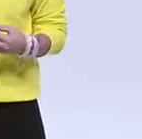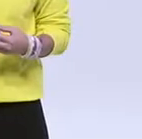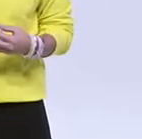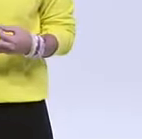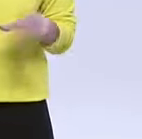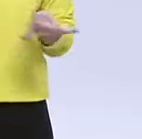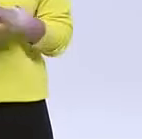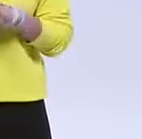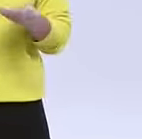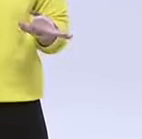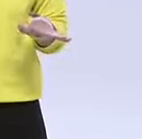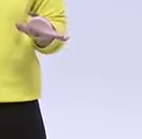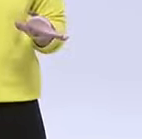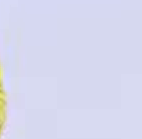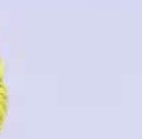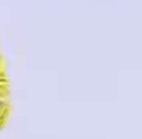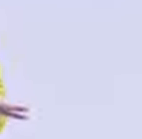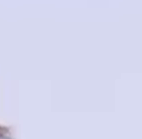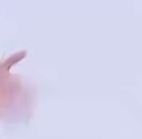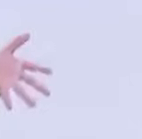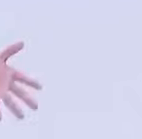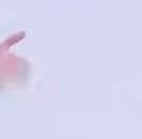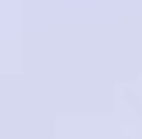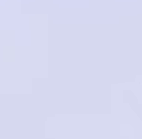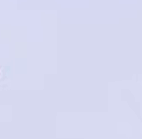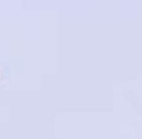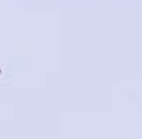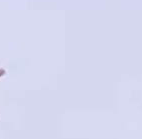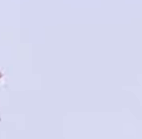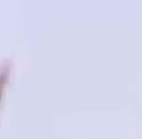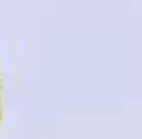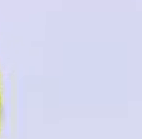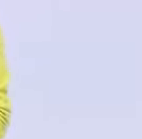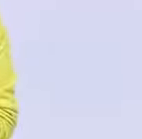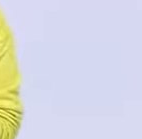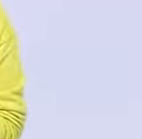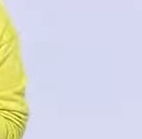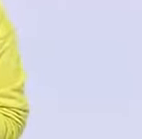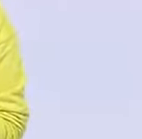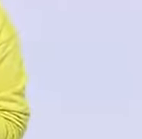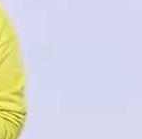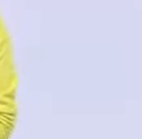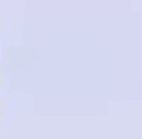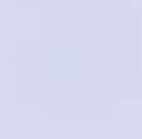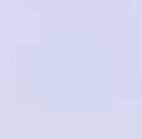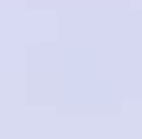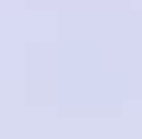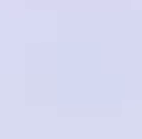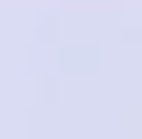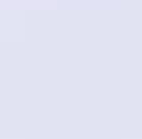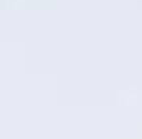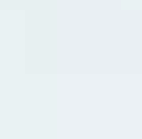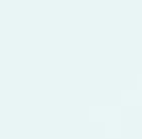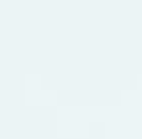grados centígrados. O sea que hace un fríazo. Bueno, ahora quédense con nosotros que ya regresamos aquí en Aprendo en Casa.